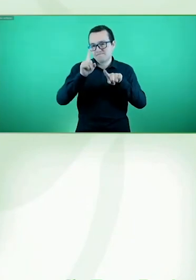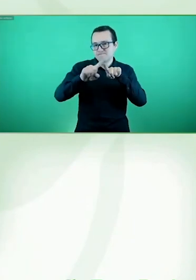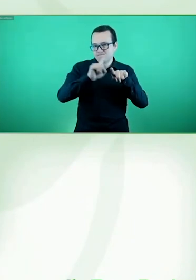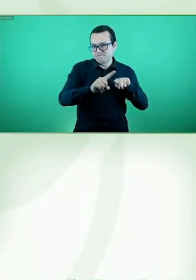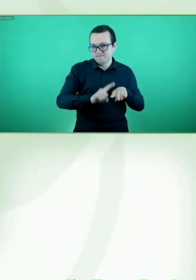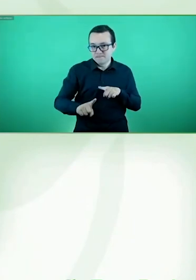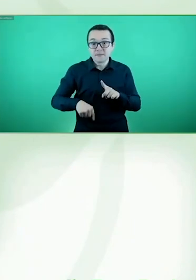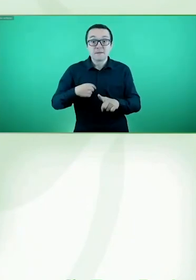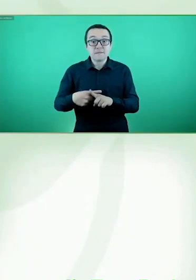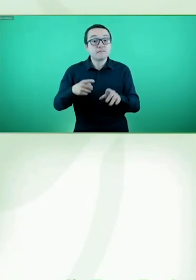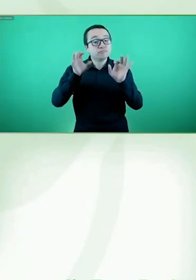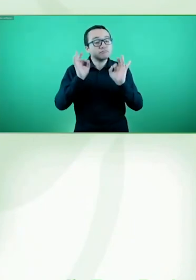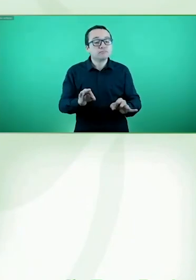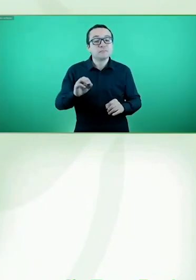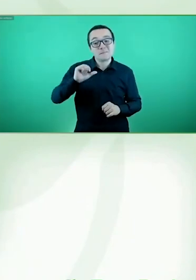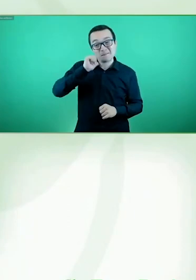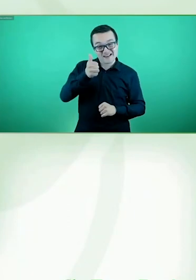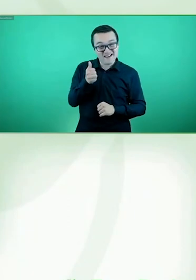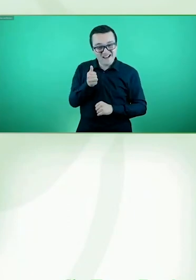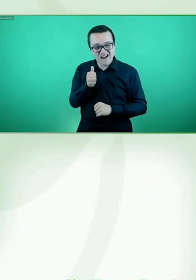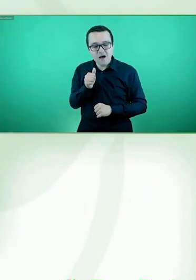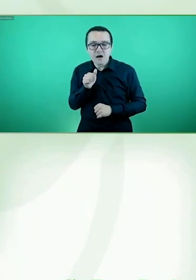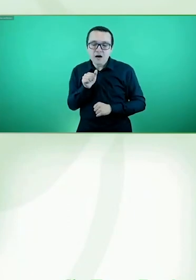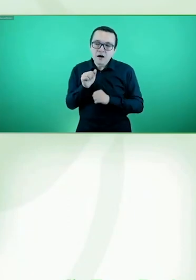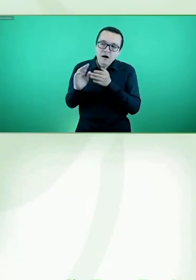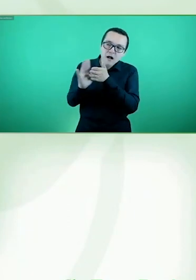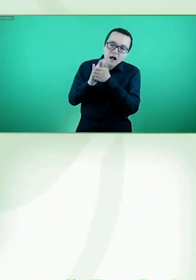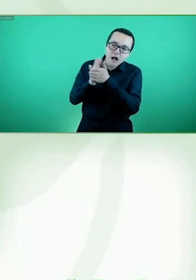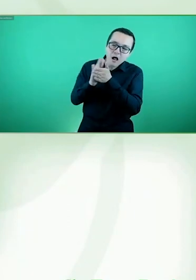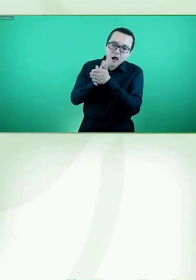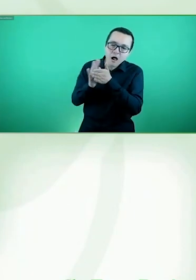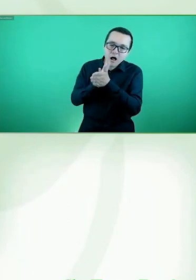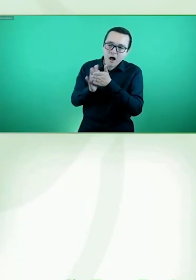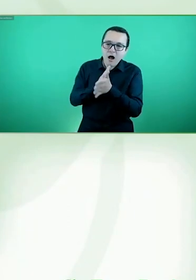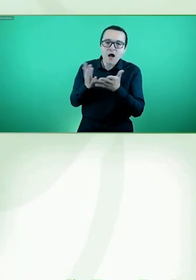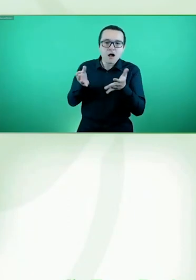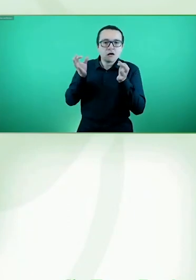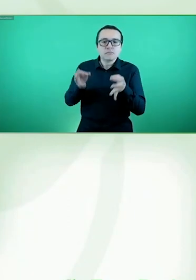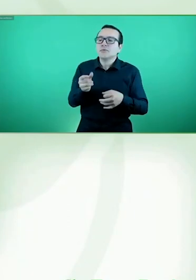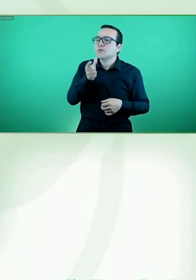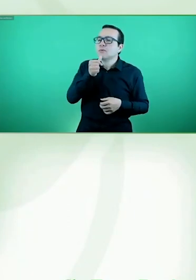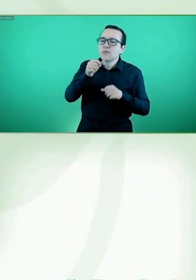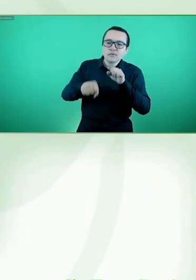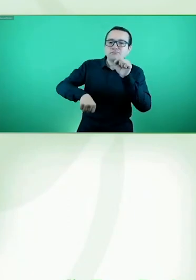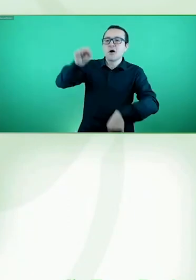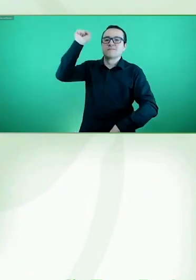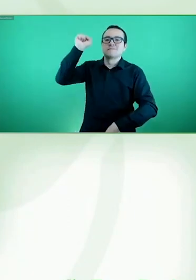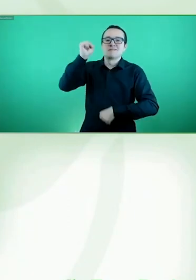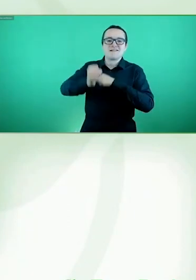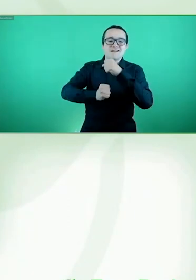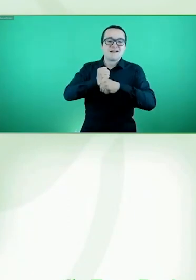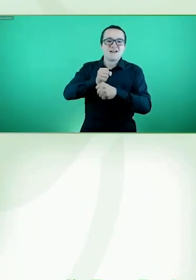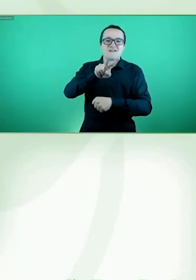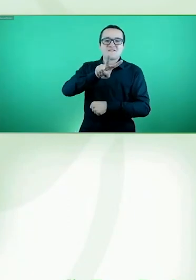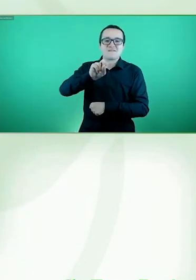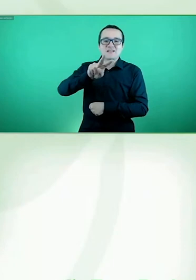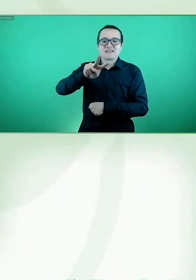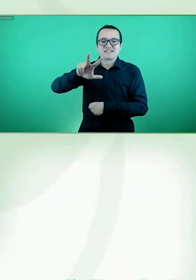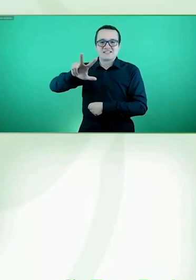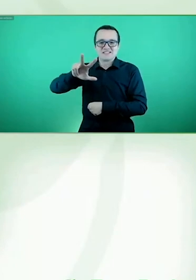a las iniciativas ganadoras en 2023 en la región iberoamericana.